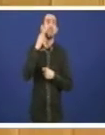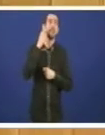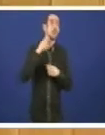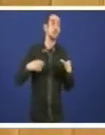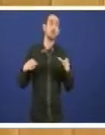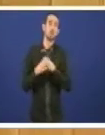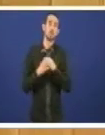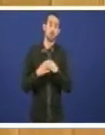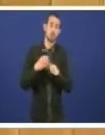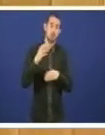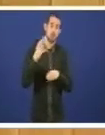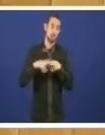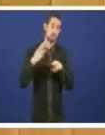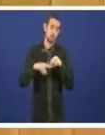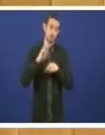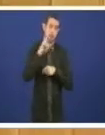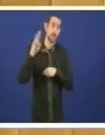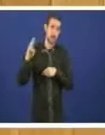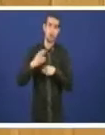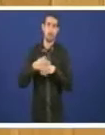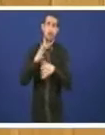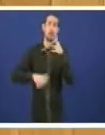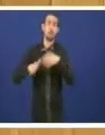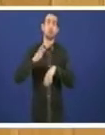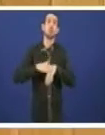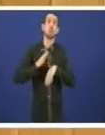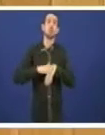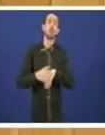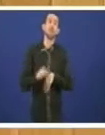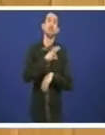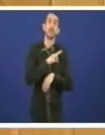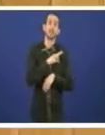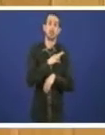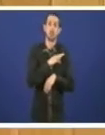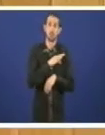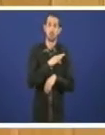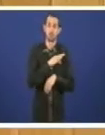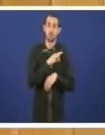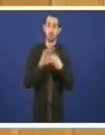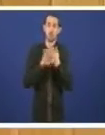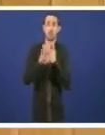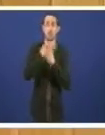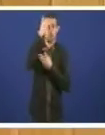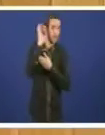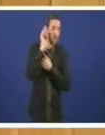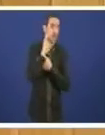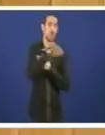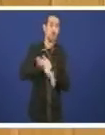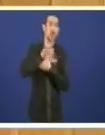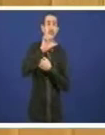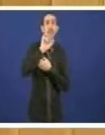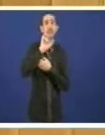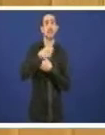Popular porque se teñen que recuar ha de ser polo mérito única e exclusivamente dos veciños e das veciñas do irixo